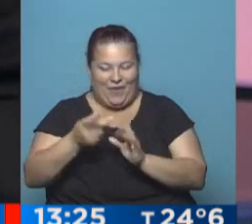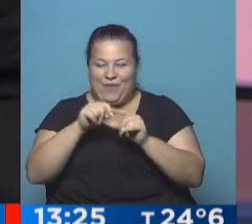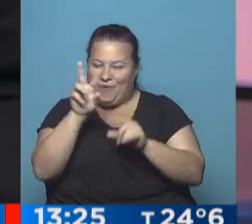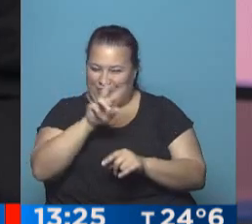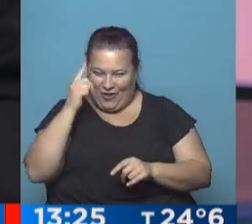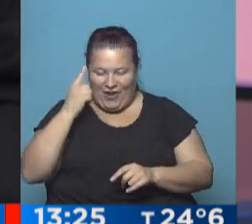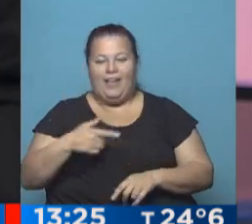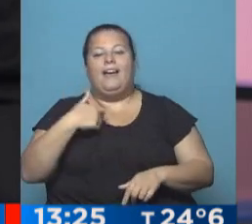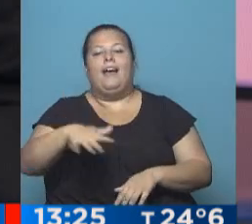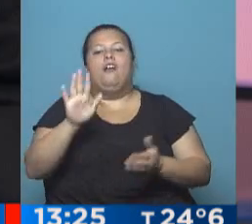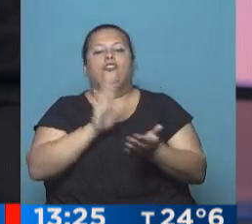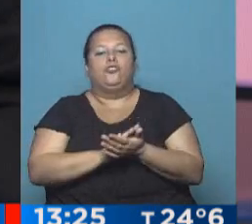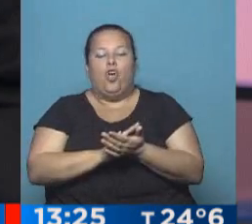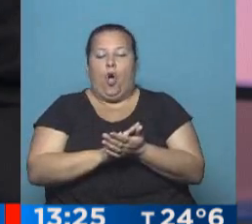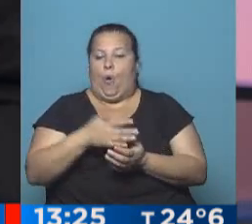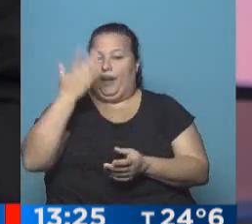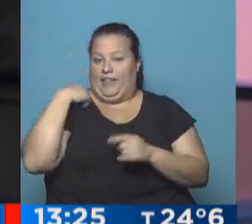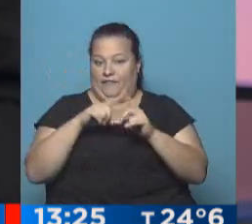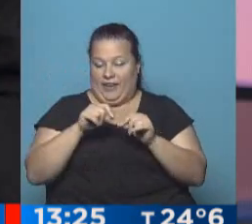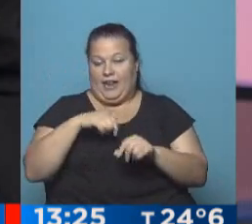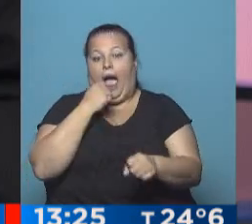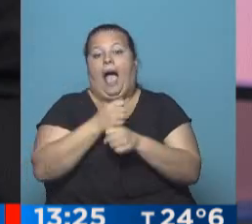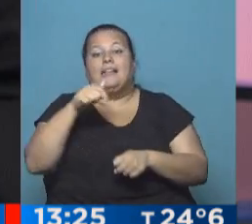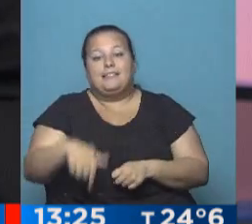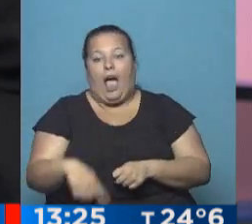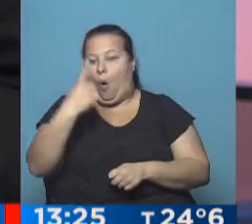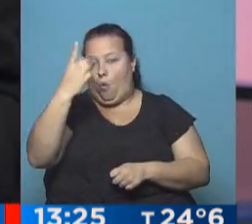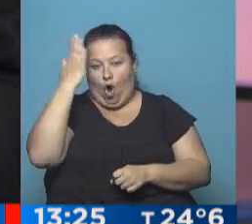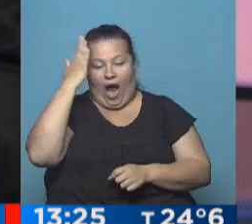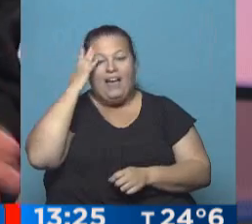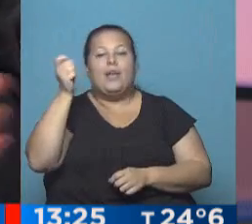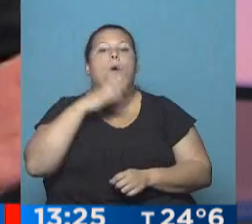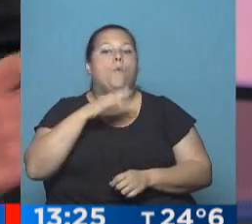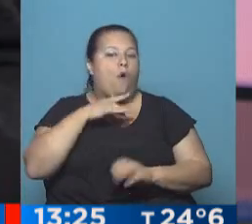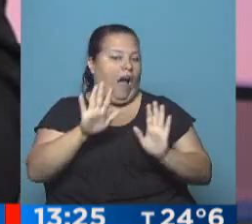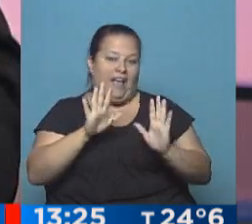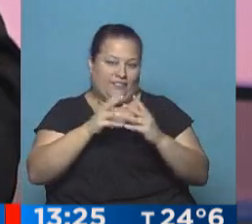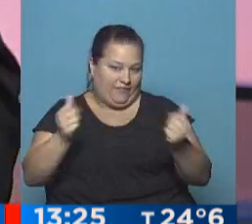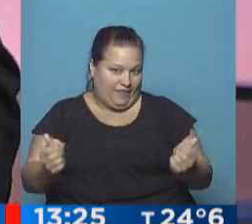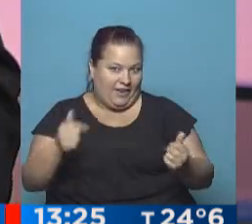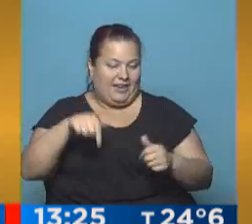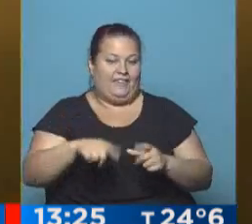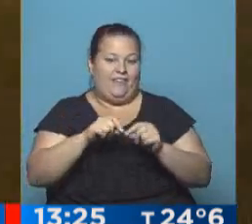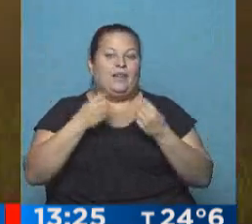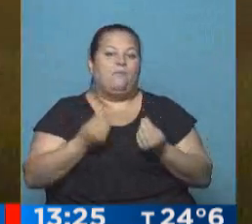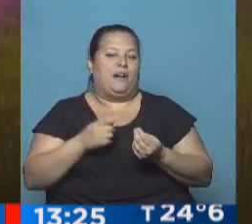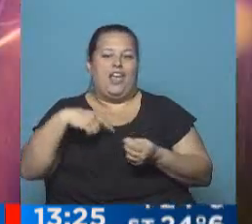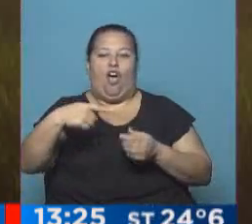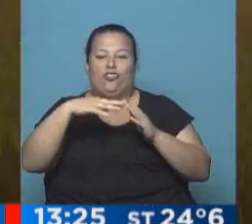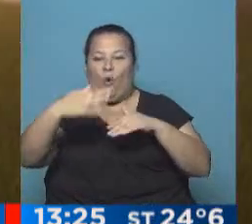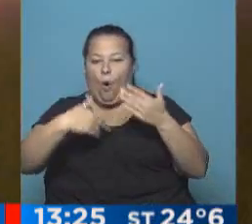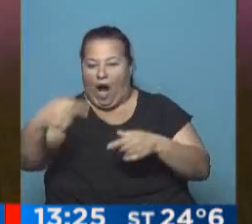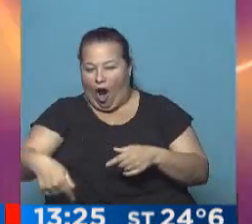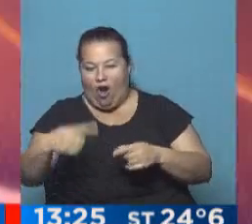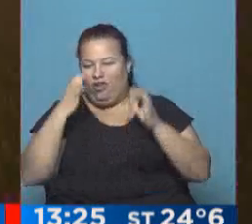a hablar de lo que viene dejando esta fecha, que por ahora tiene un solo puntero, que es Boca, y así va a terminar esta fecha, porque ninguno de los que va a